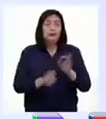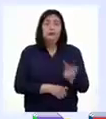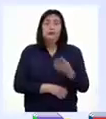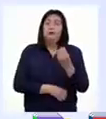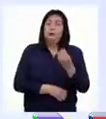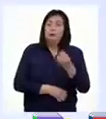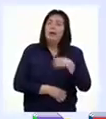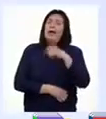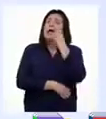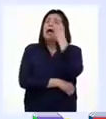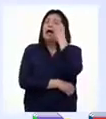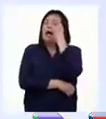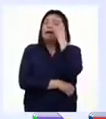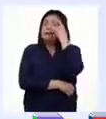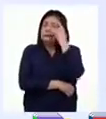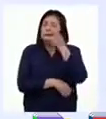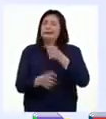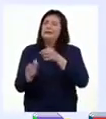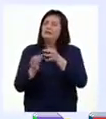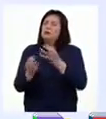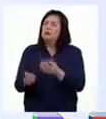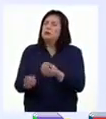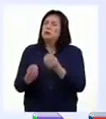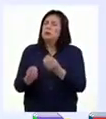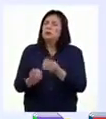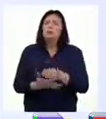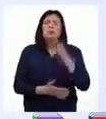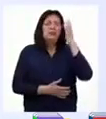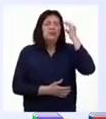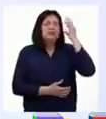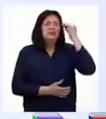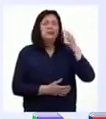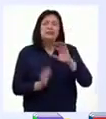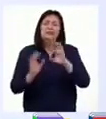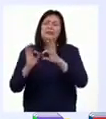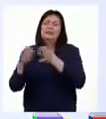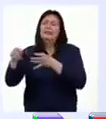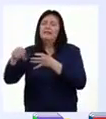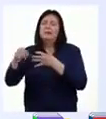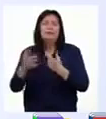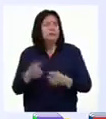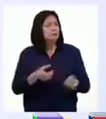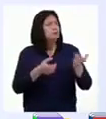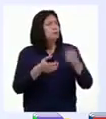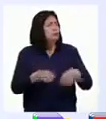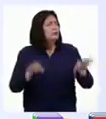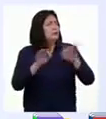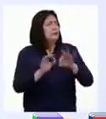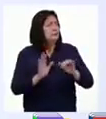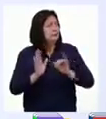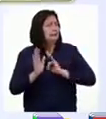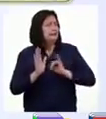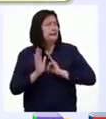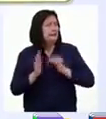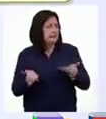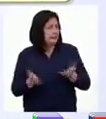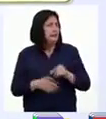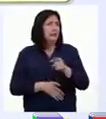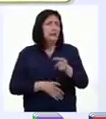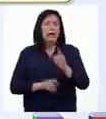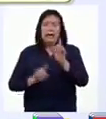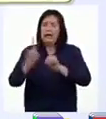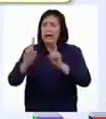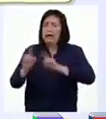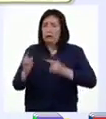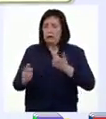podremos comprender y explicar cómo las experiencias familiares son parte importante de nuestra identidad. Algunas de